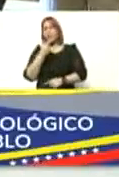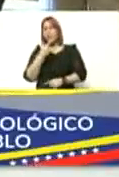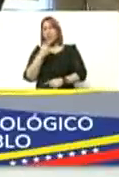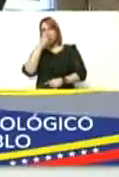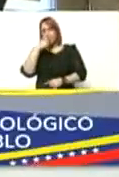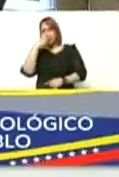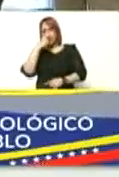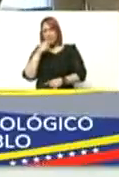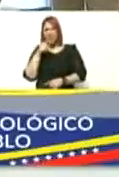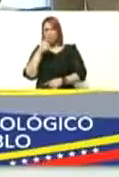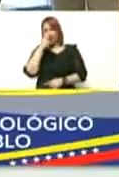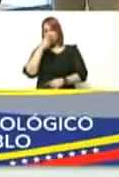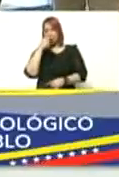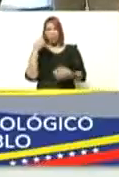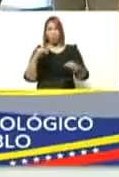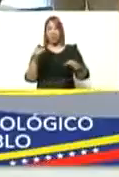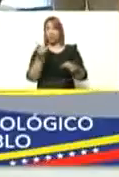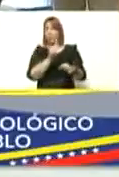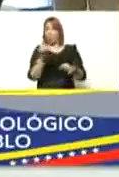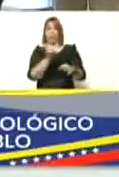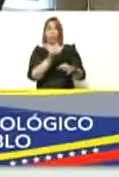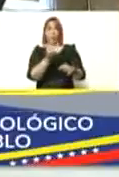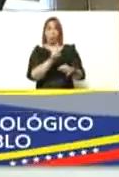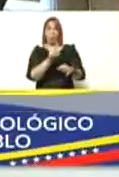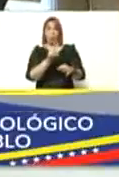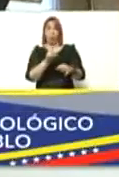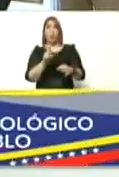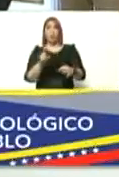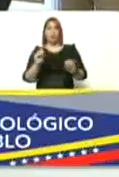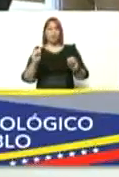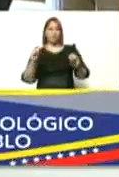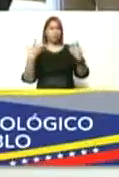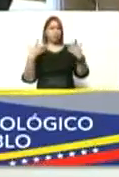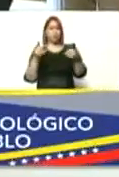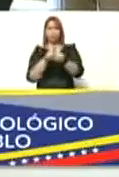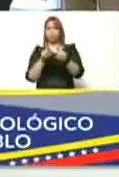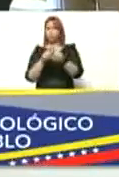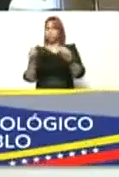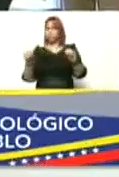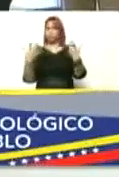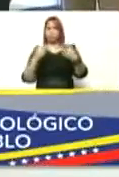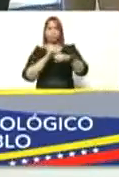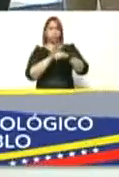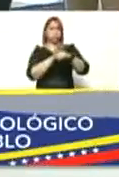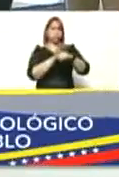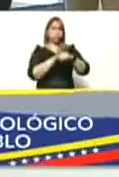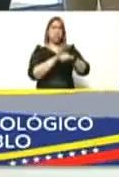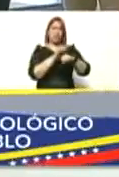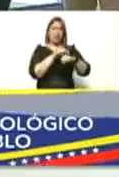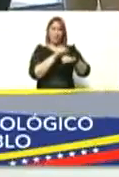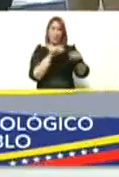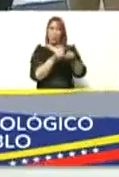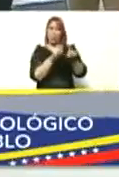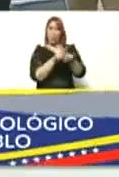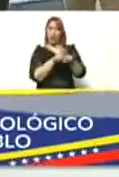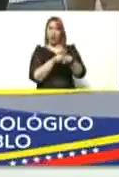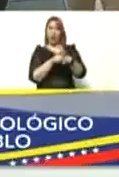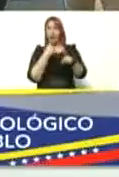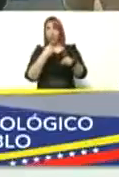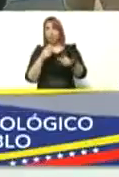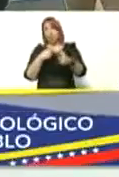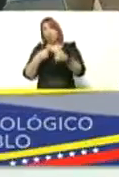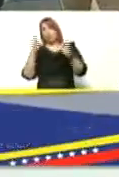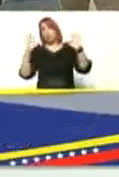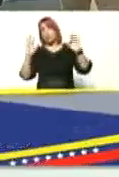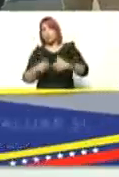gripe que es una gripe no no no no no virus es virus coronavirus es coronavirus dicen entonces